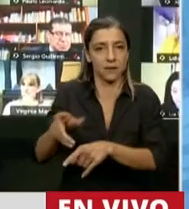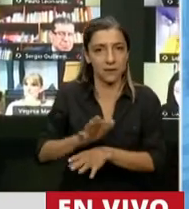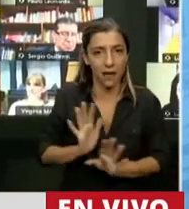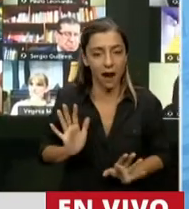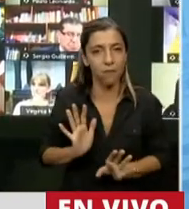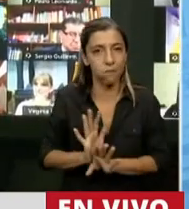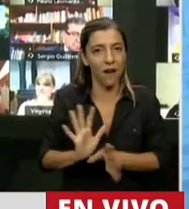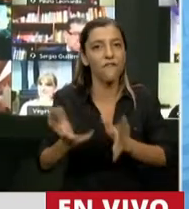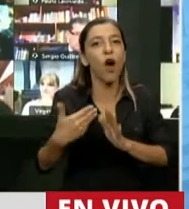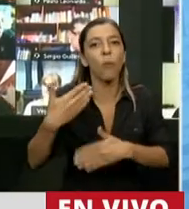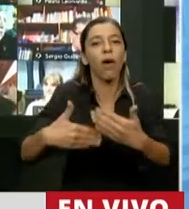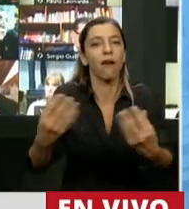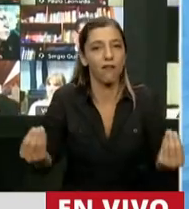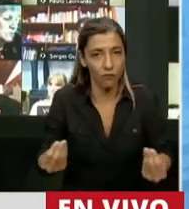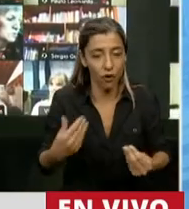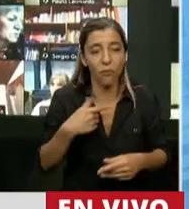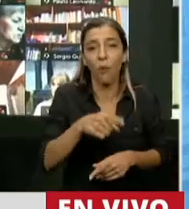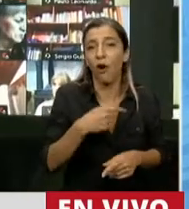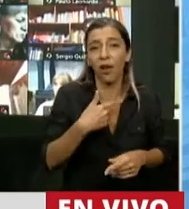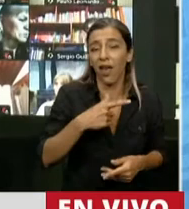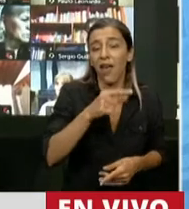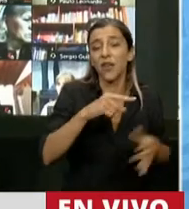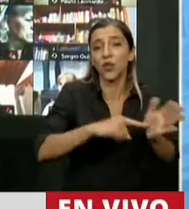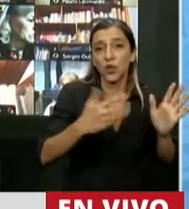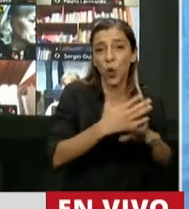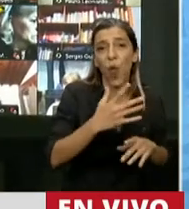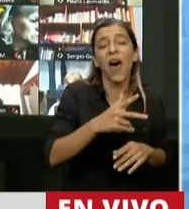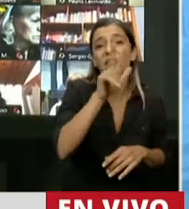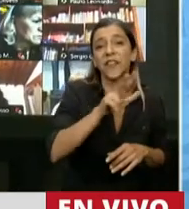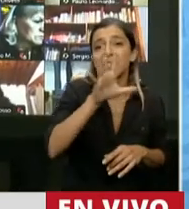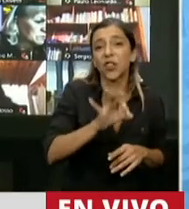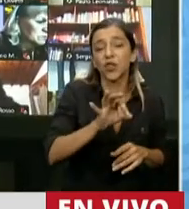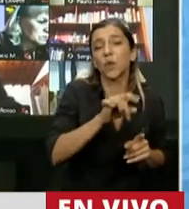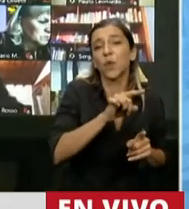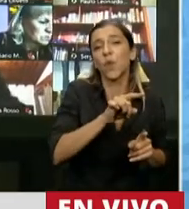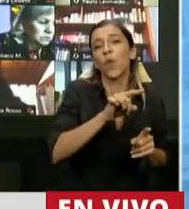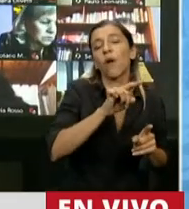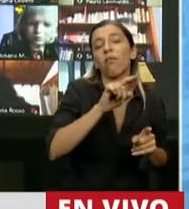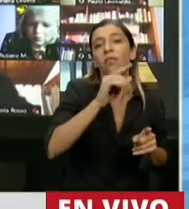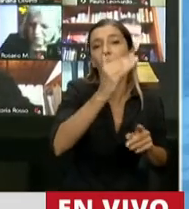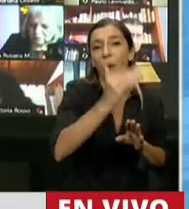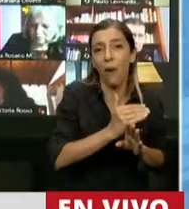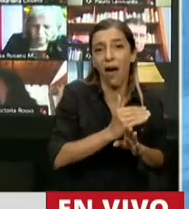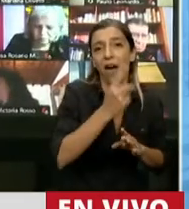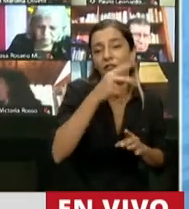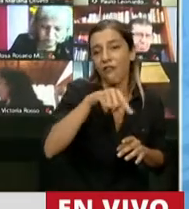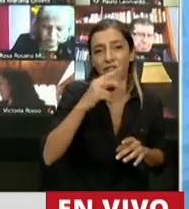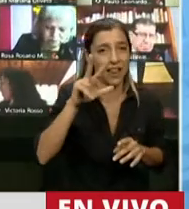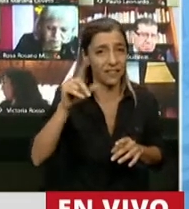el coeficiente a la Ciudad de Buenos Aires del 350 al 232, se haya actuado en defensa de las demás provincias.